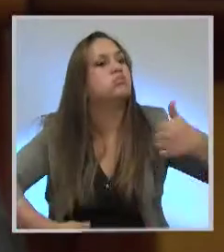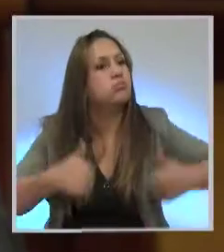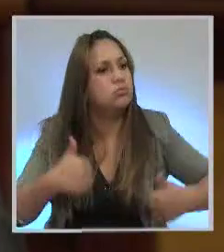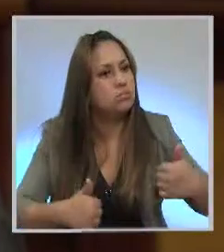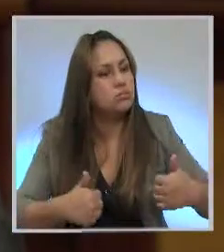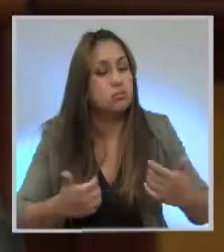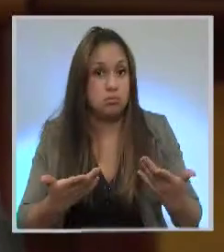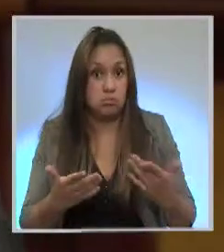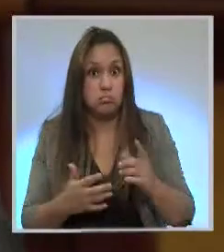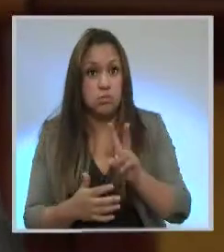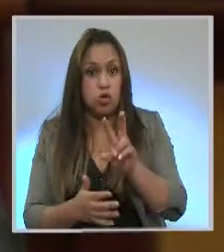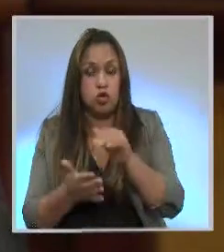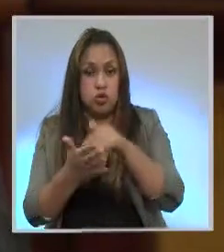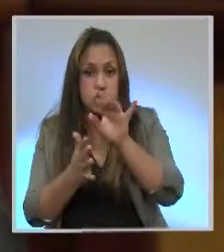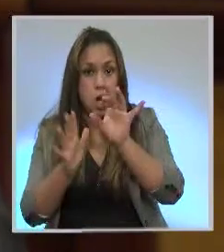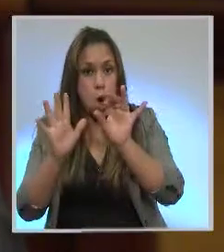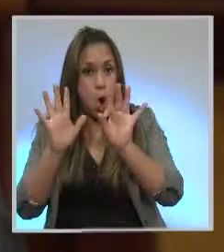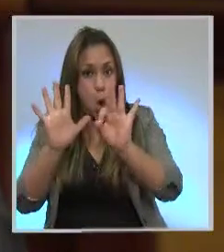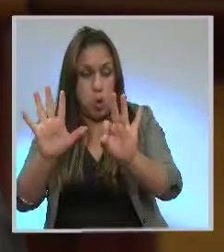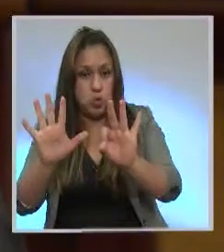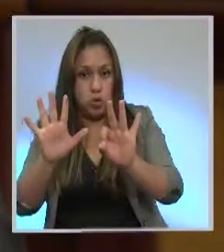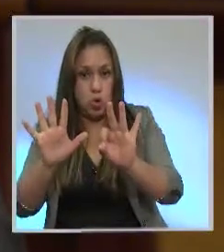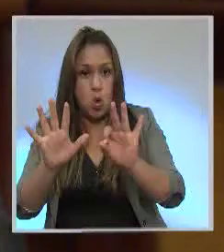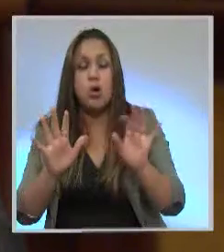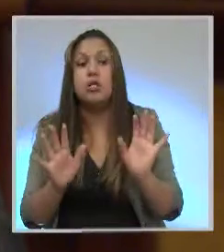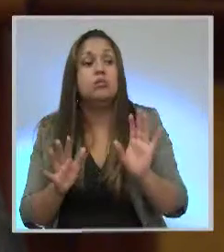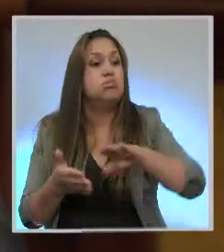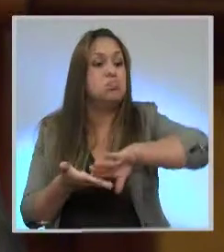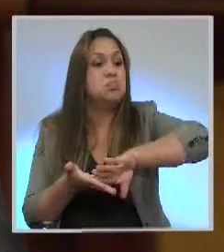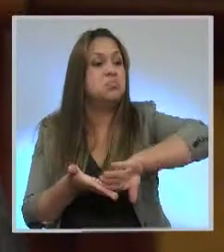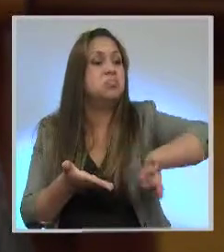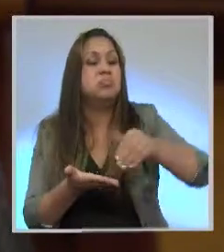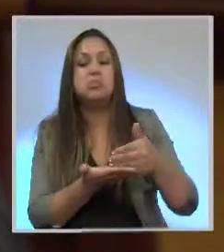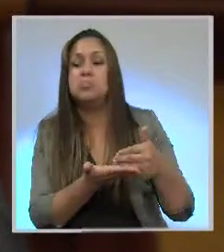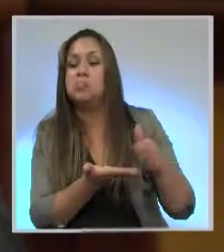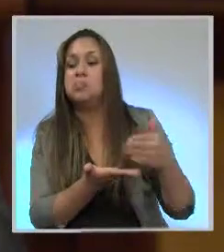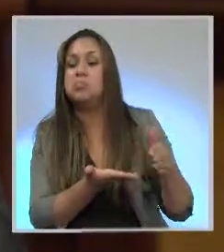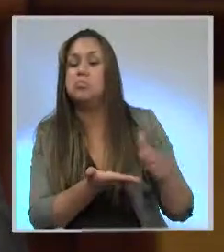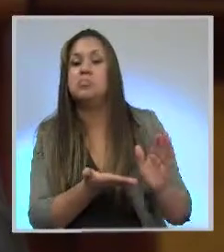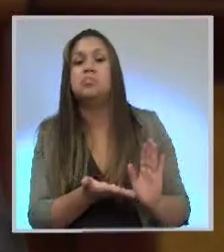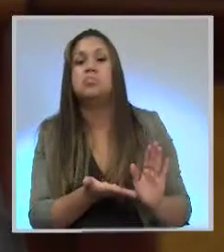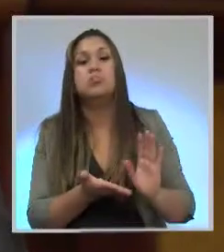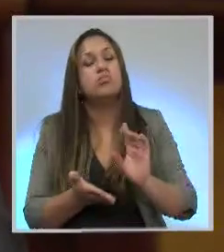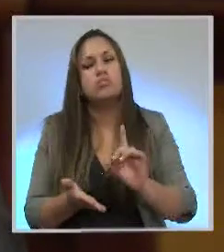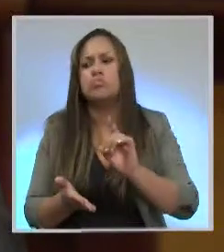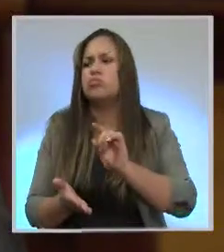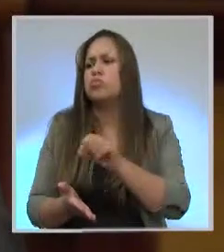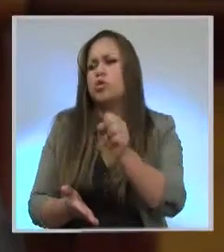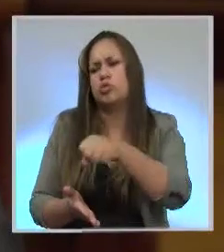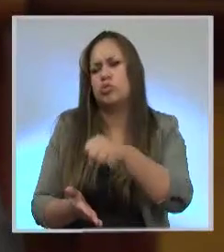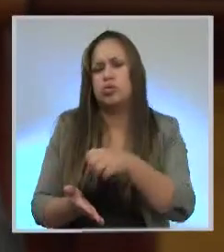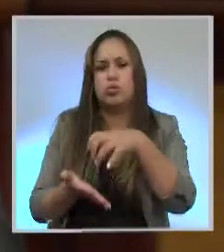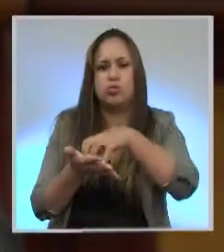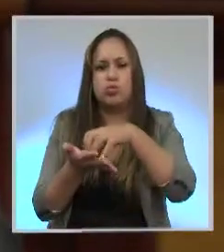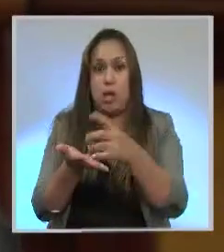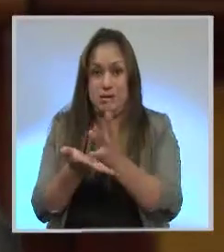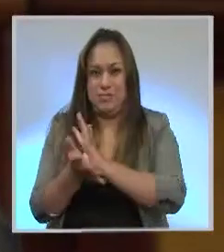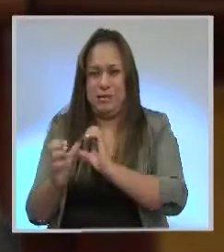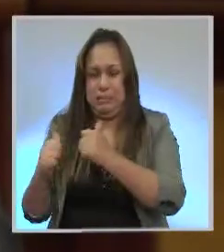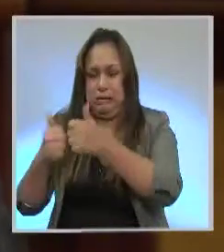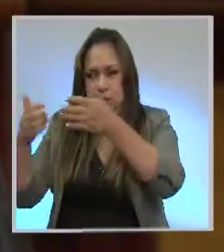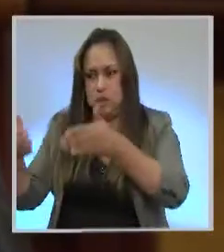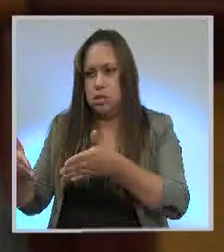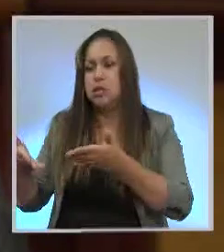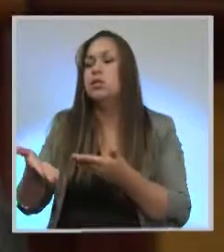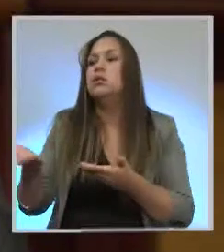ahora se lo deja de lado y se quiere imponer solamente la voluntad de 100 compañeros asambleístas aquí en la Asamblea